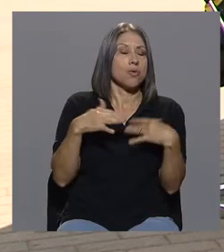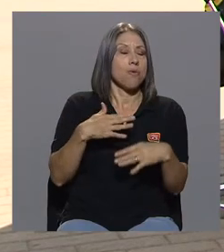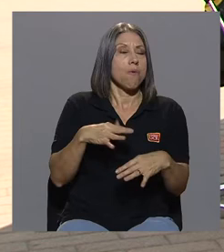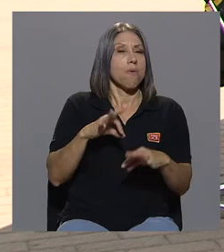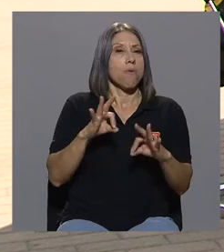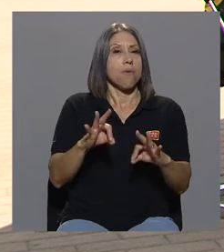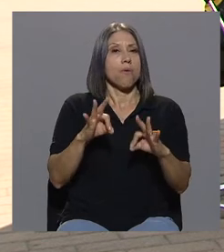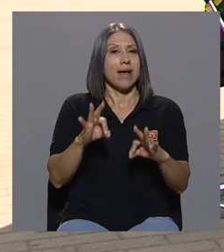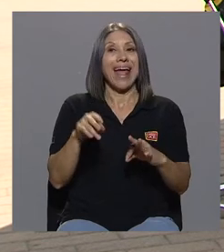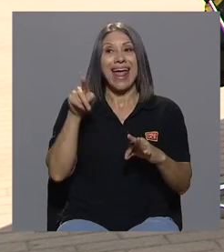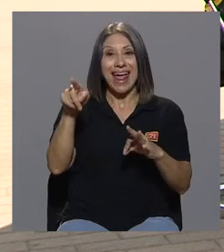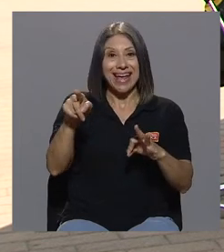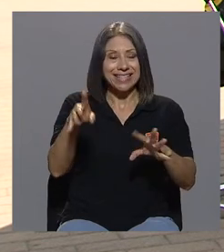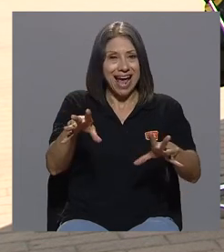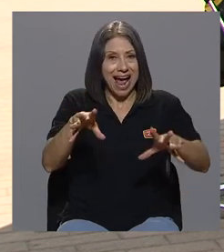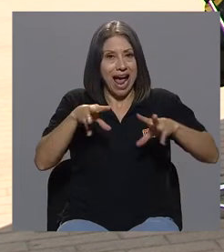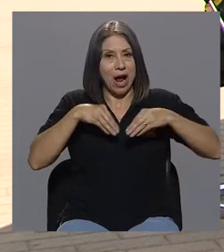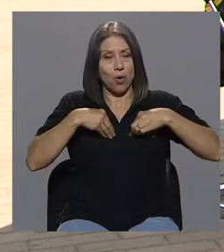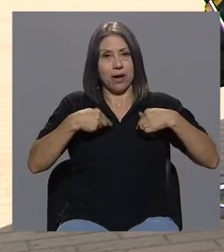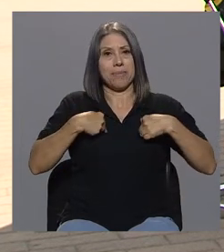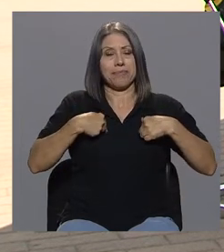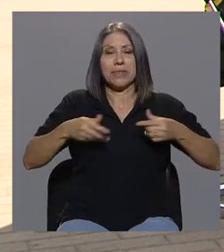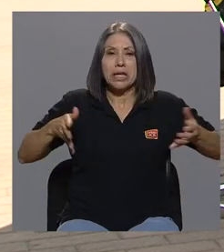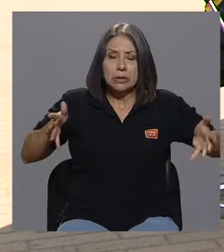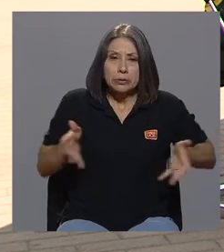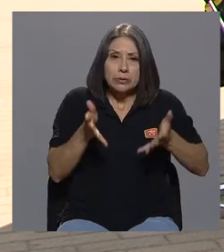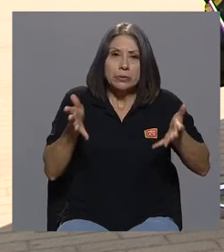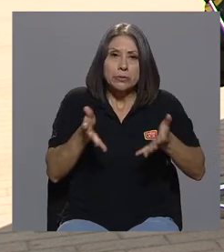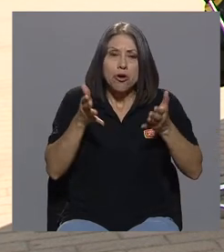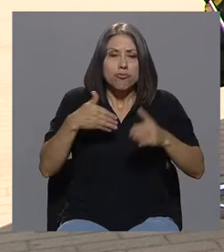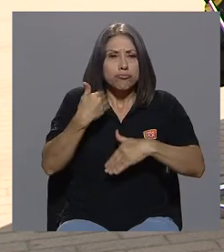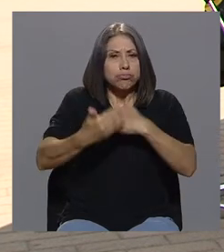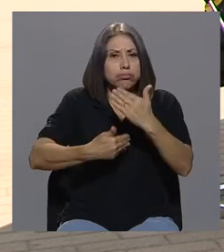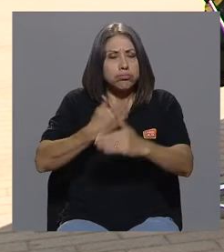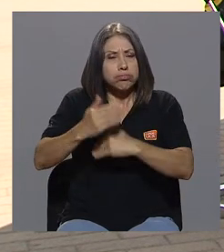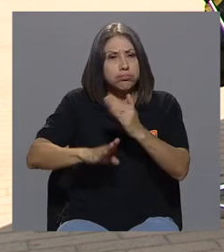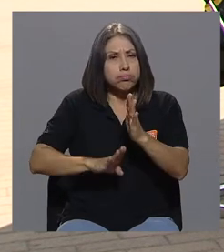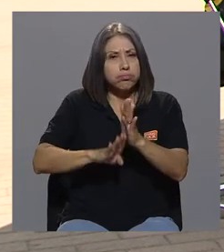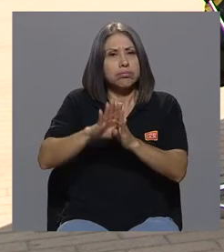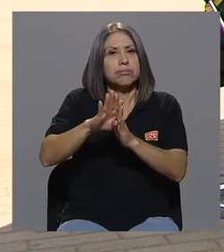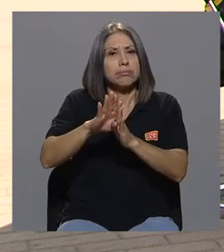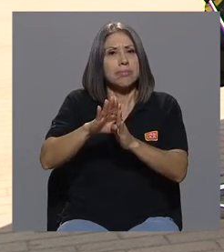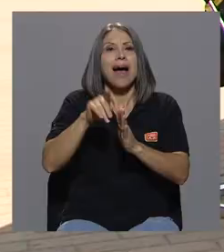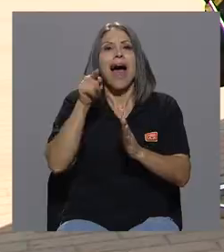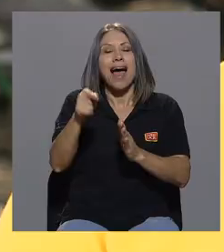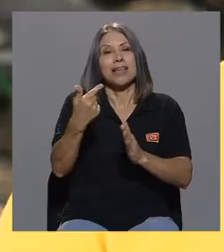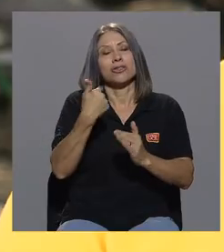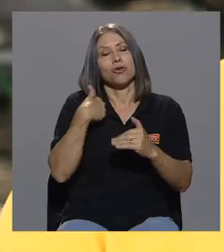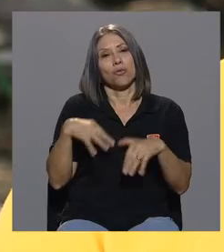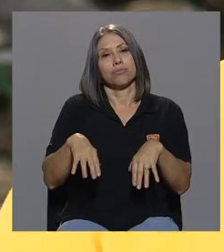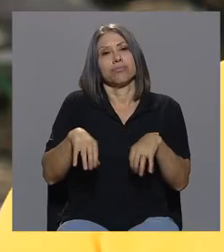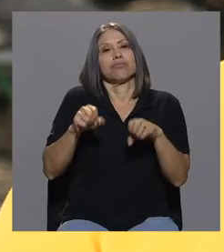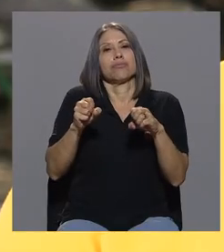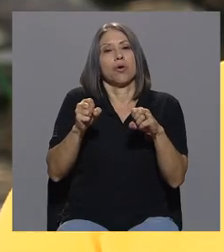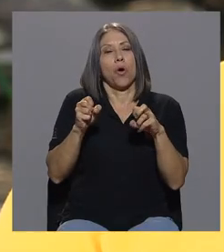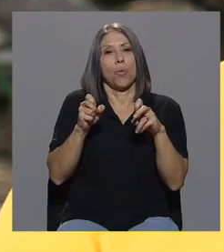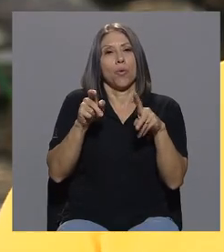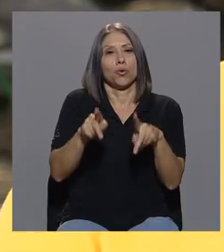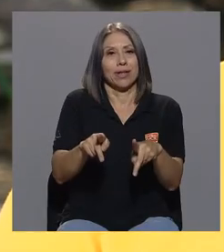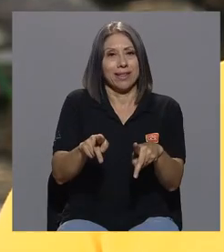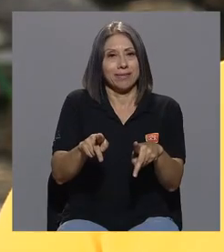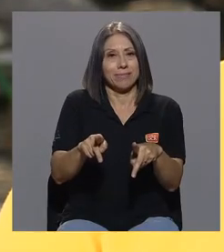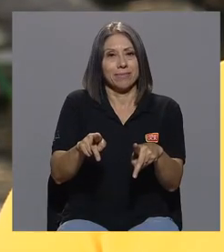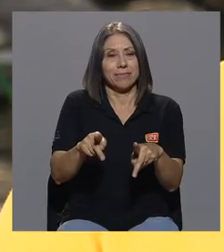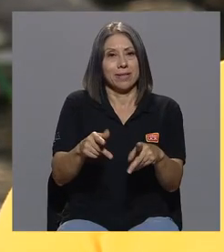inspira para seguir adelante y es donde se da la oportunidad de retomar mis estudios estudios que